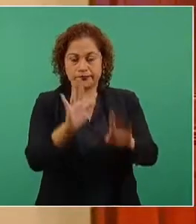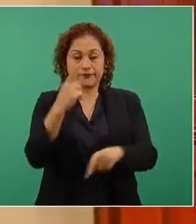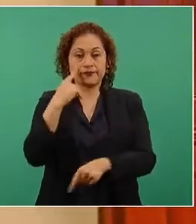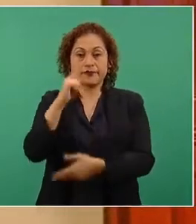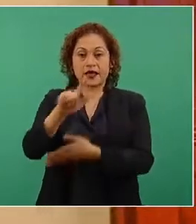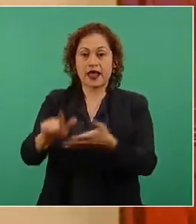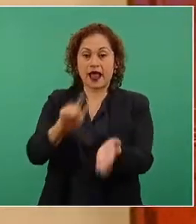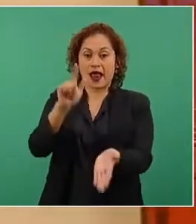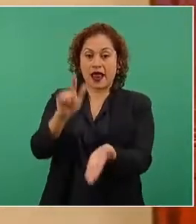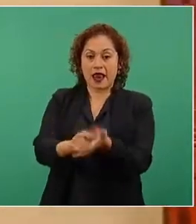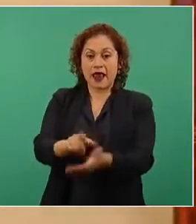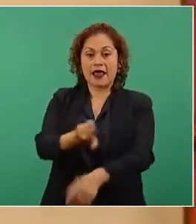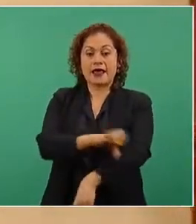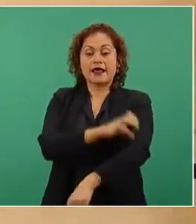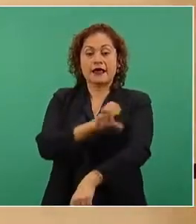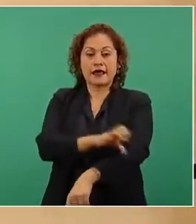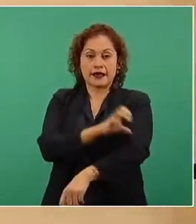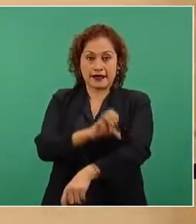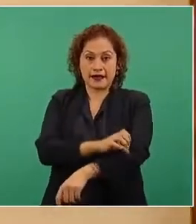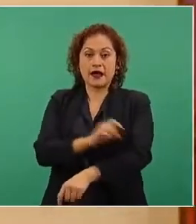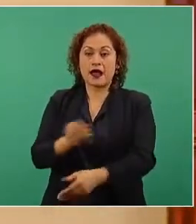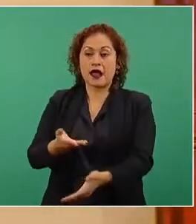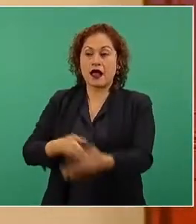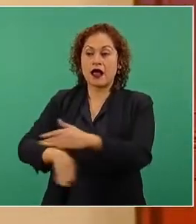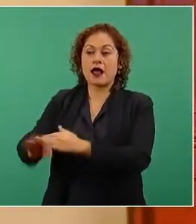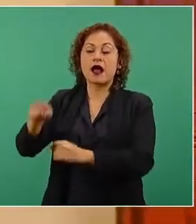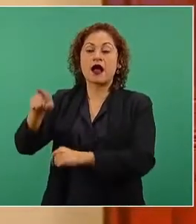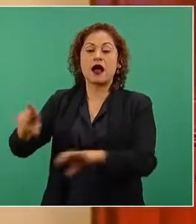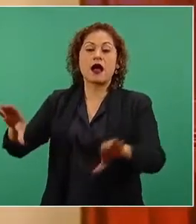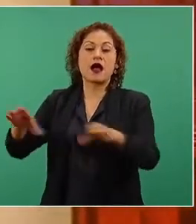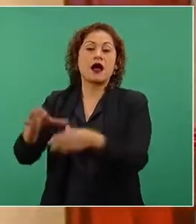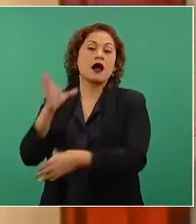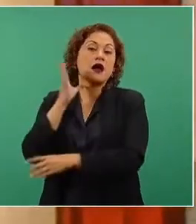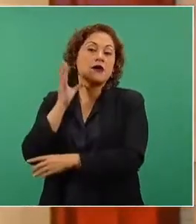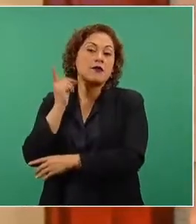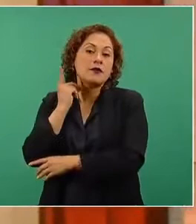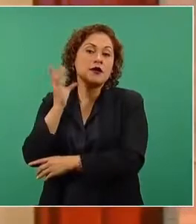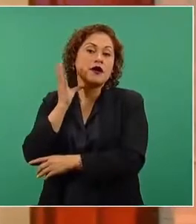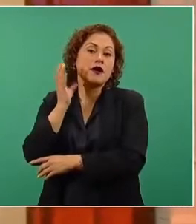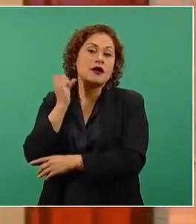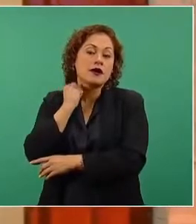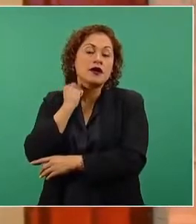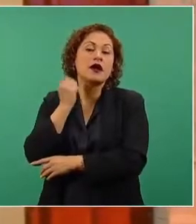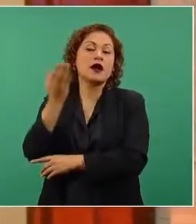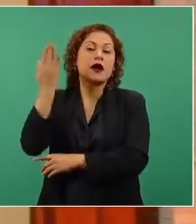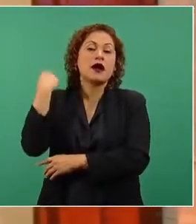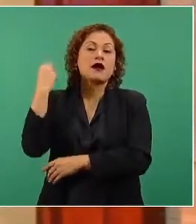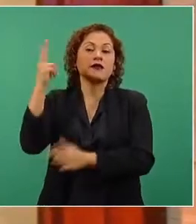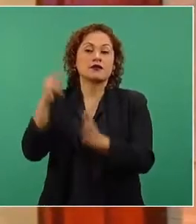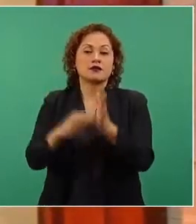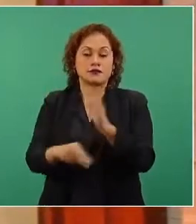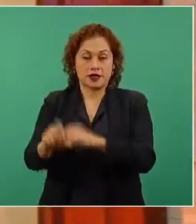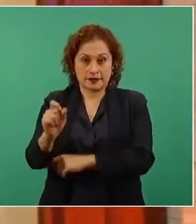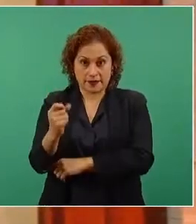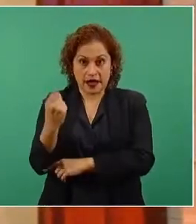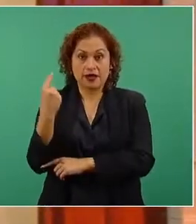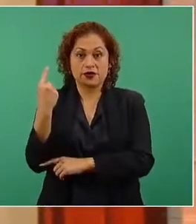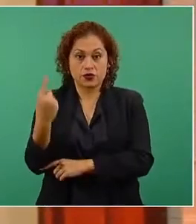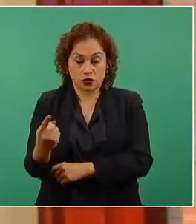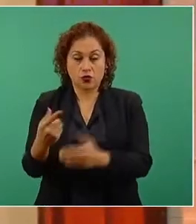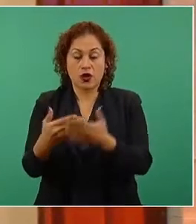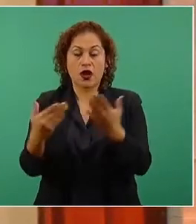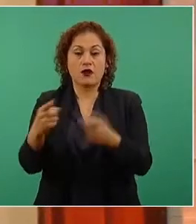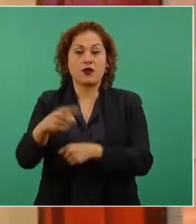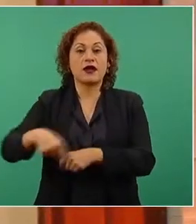envió el presidente de la República y aprobó el Congreso de la Unión en 2021, tiene por objeto revertir